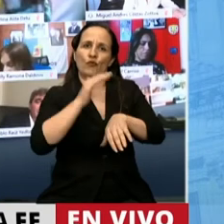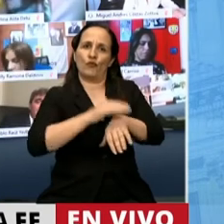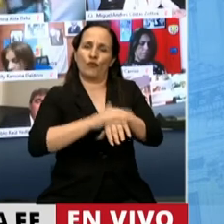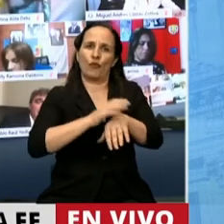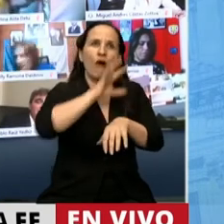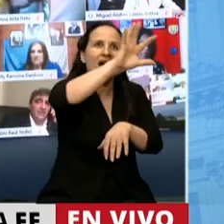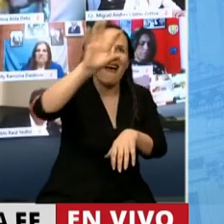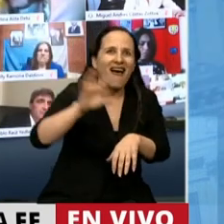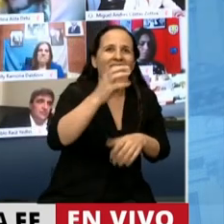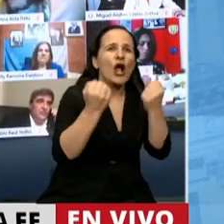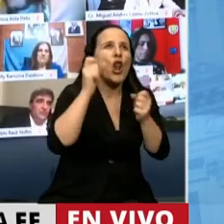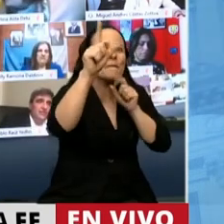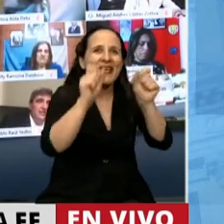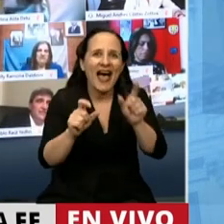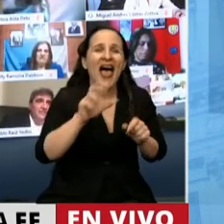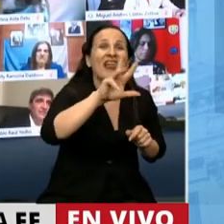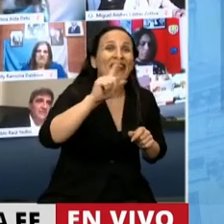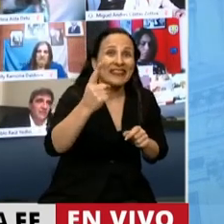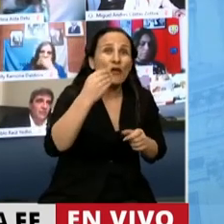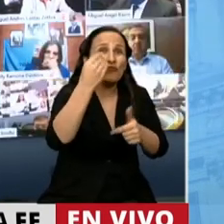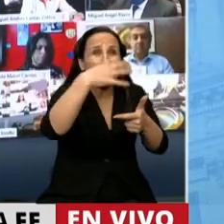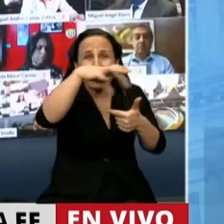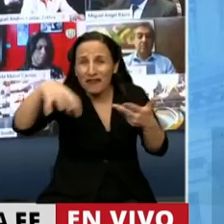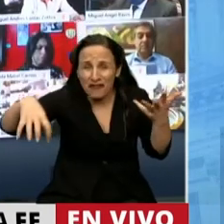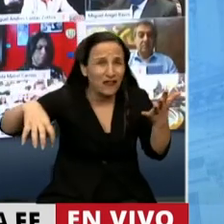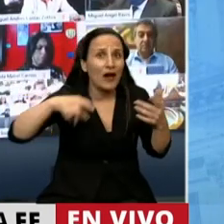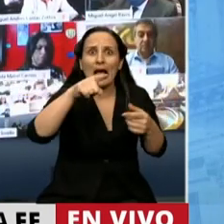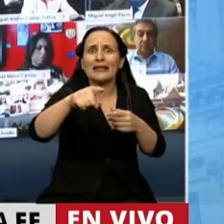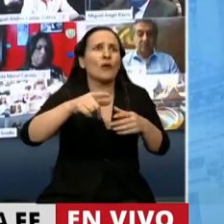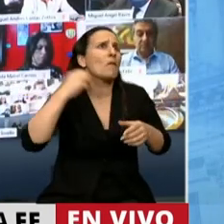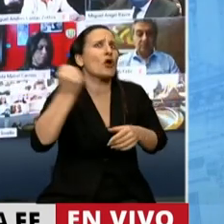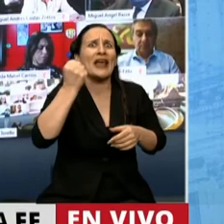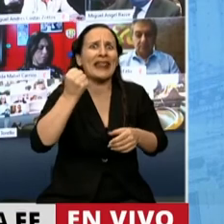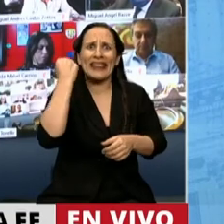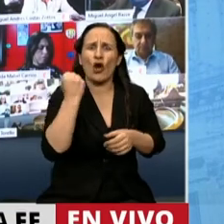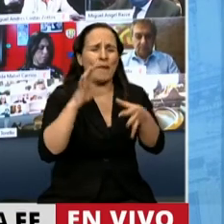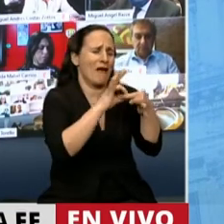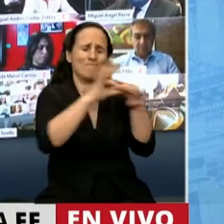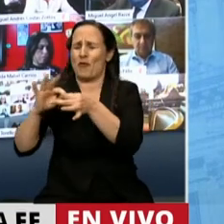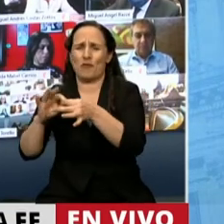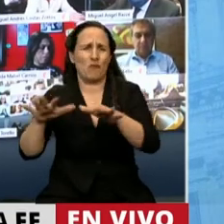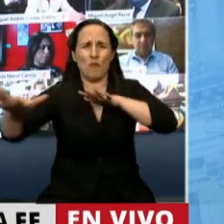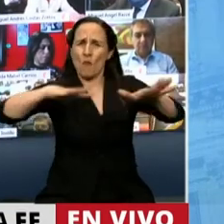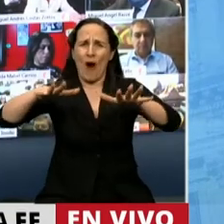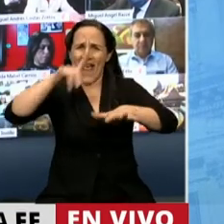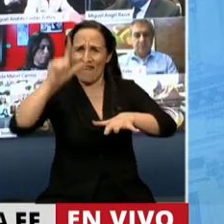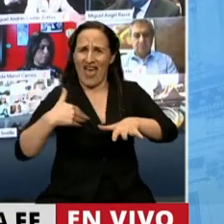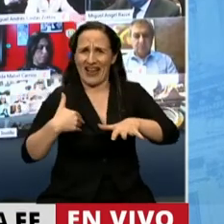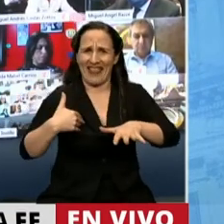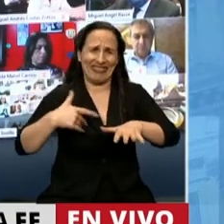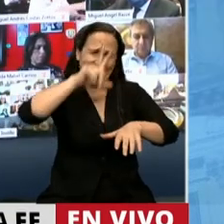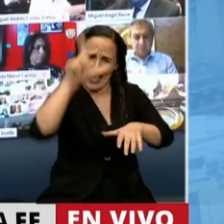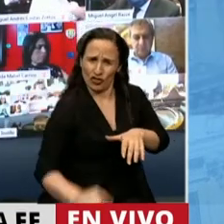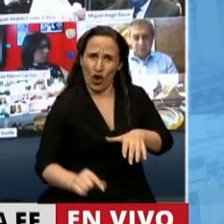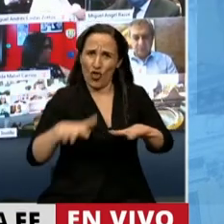regionales en su conjunto, de las 31 cadenas agroalimentarias, que es un motor económico impresionante que moviliza al país de abajo hacia